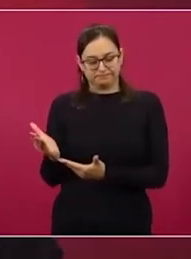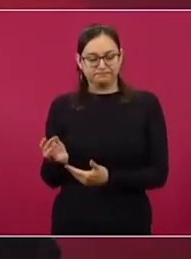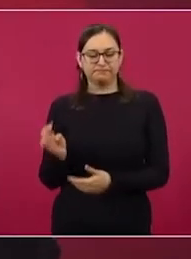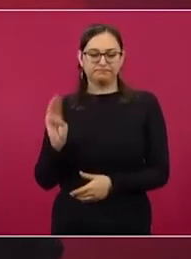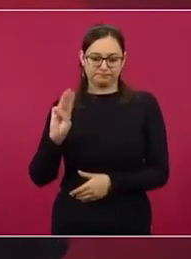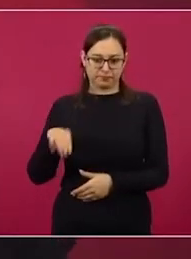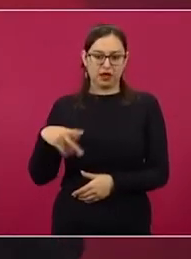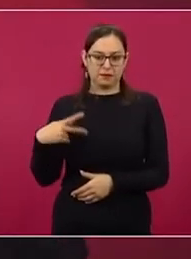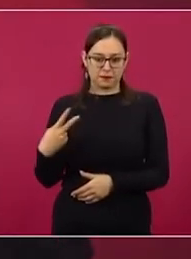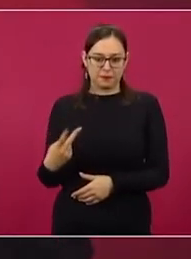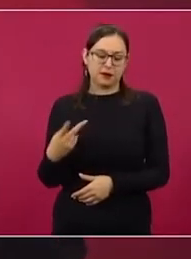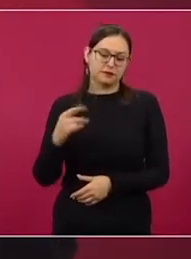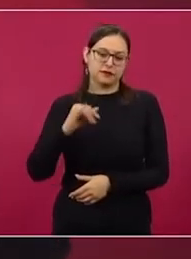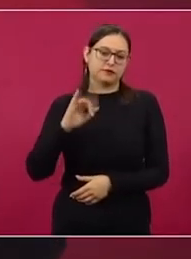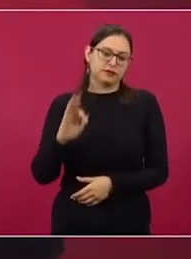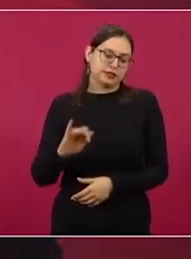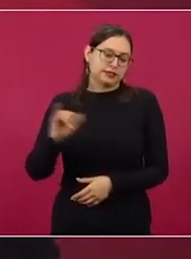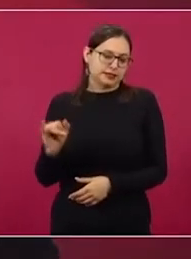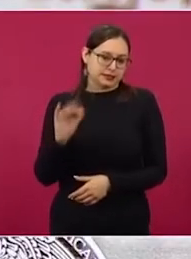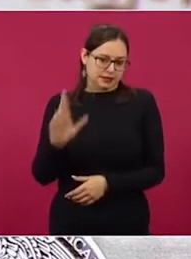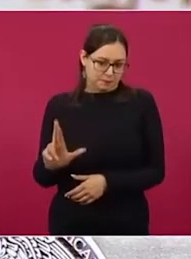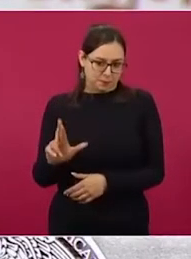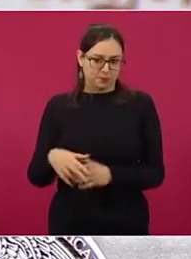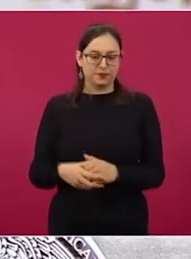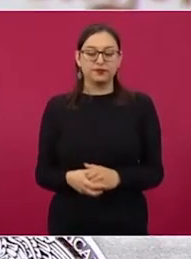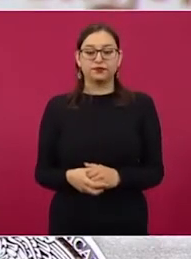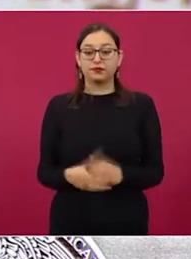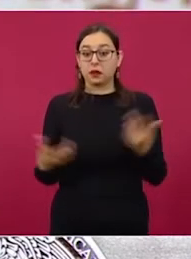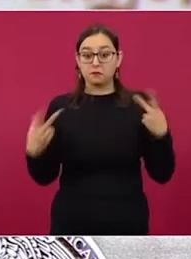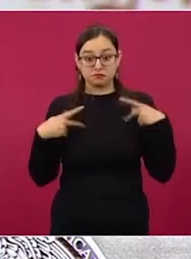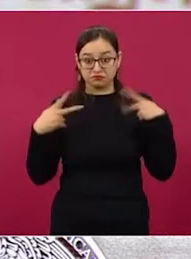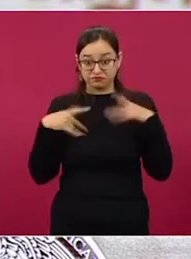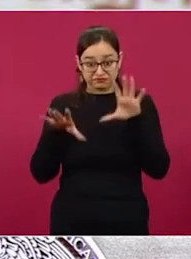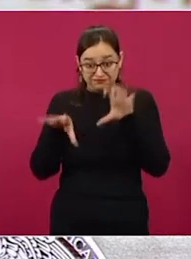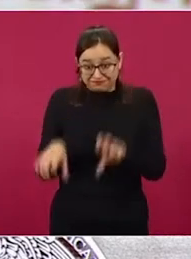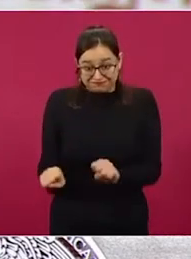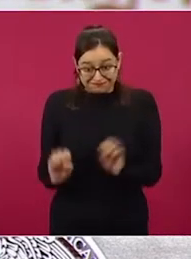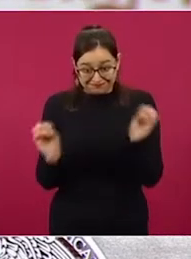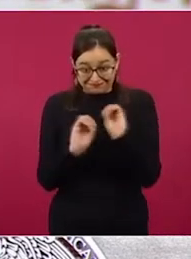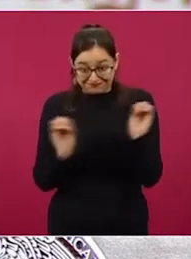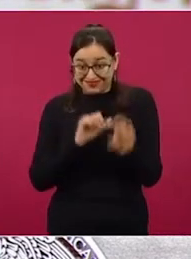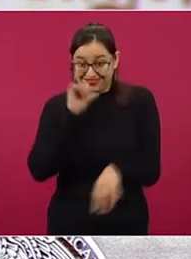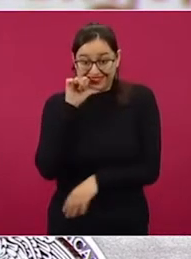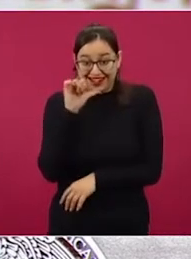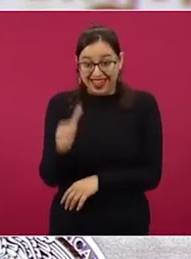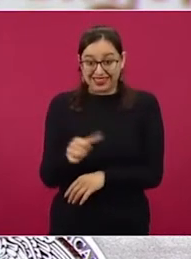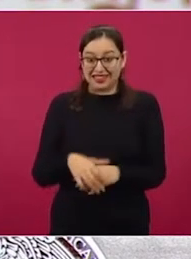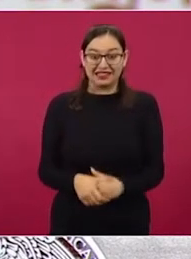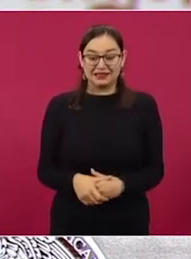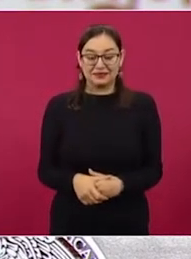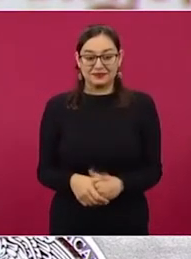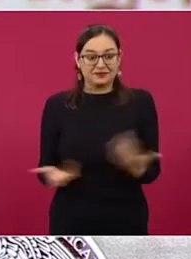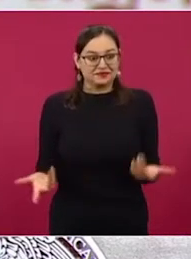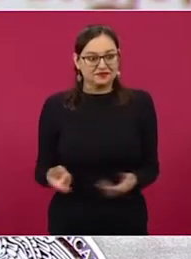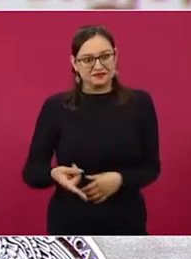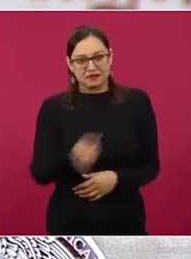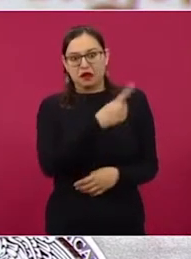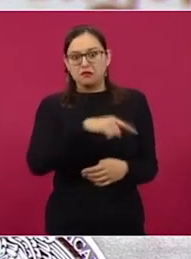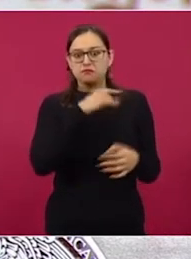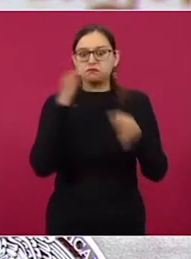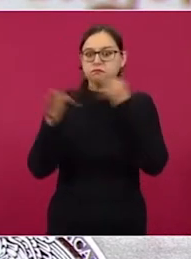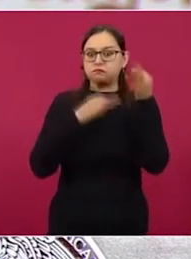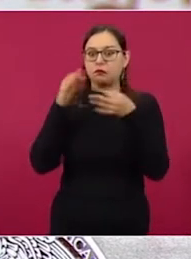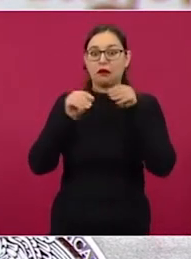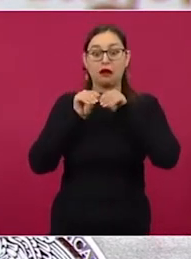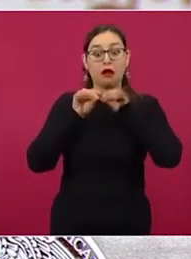General de la República. No hubo detenidos. Después de que los medios informaron de la supuesta detención y